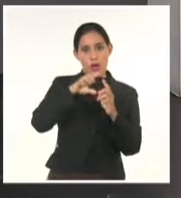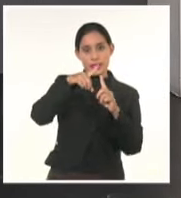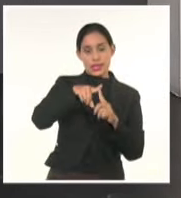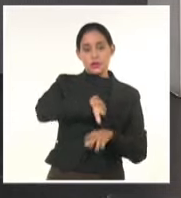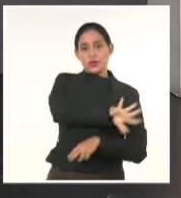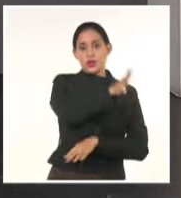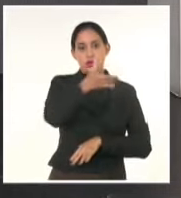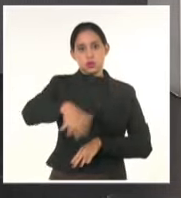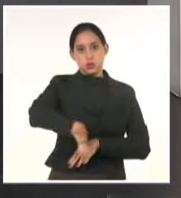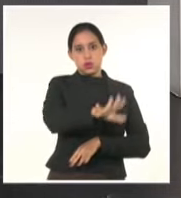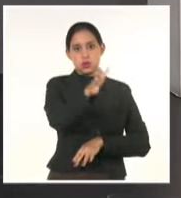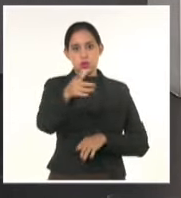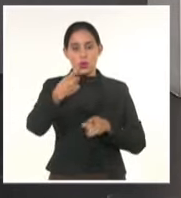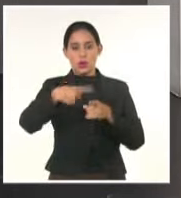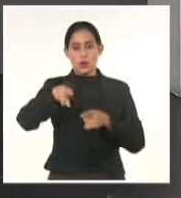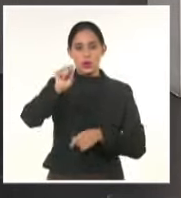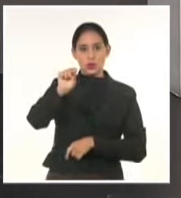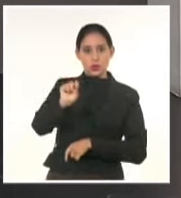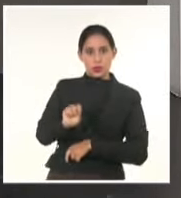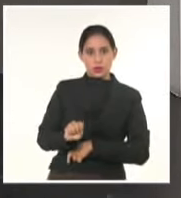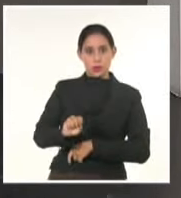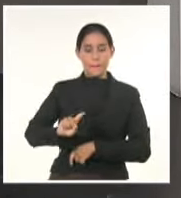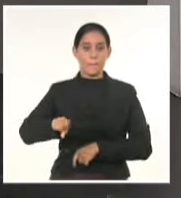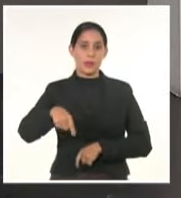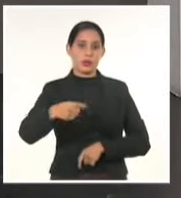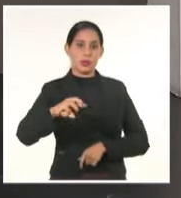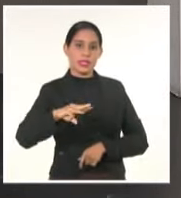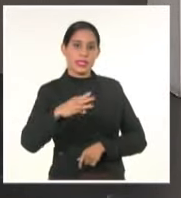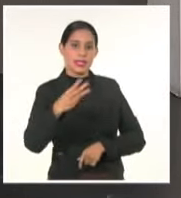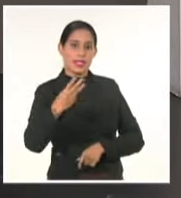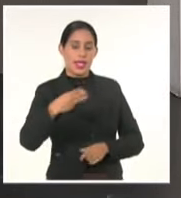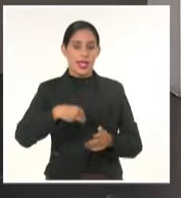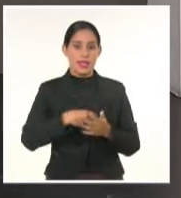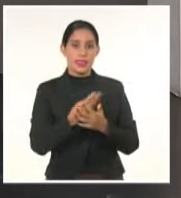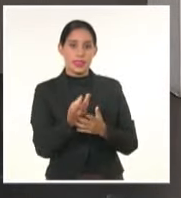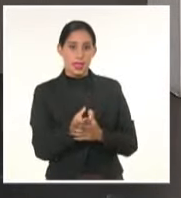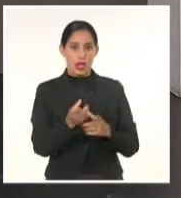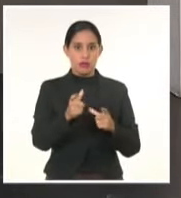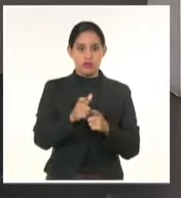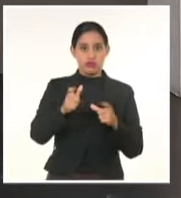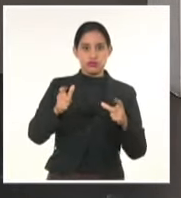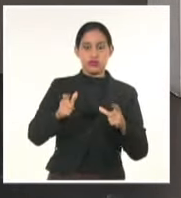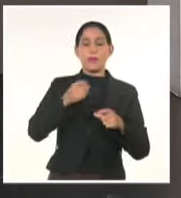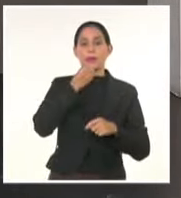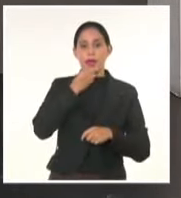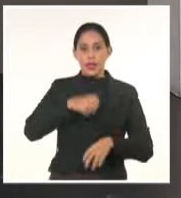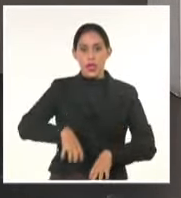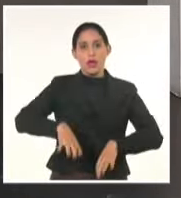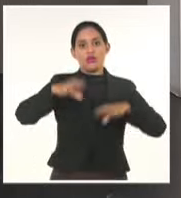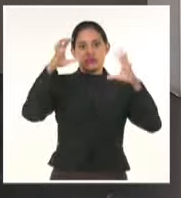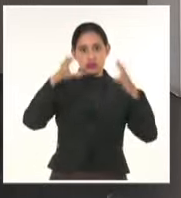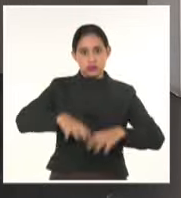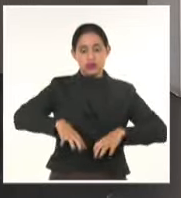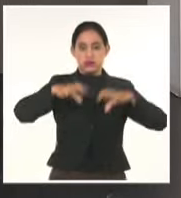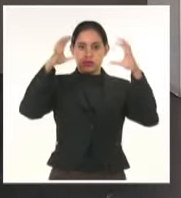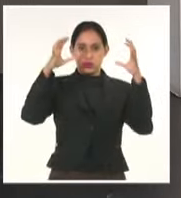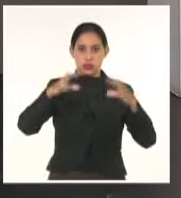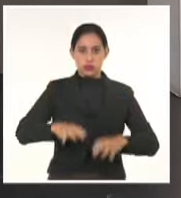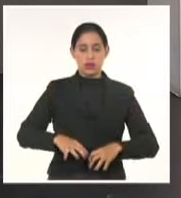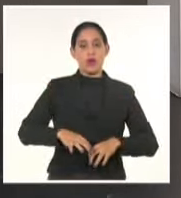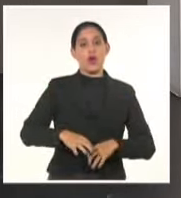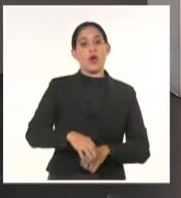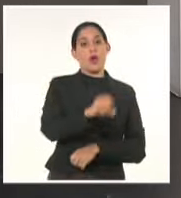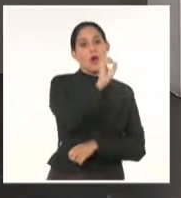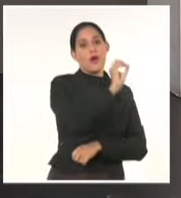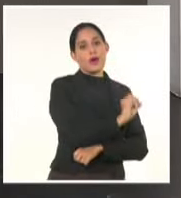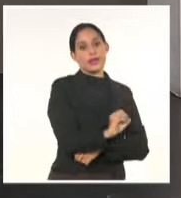resto de la costa sur. Para los próximos tres días se incrementará la probabilidad de lluvias en la región oriental a partir